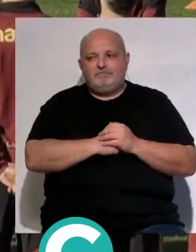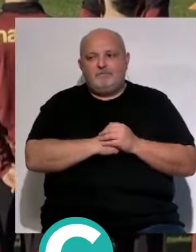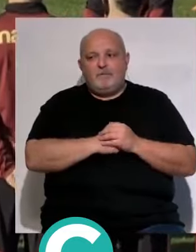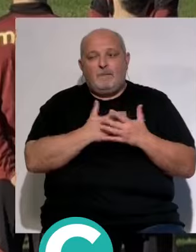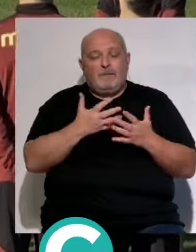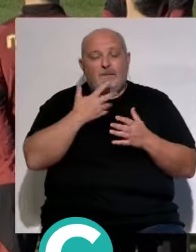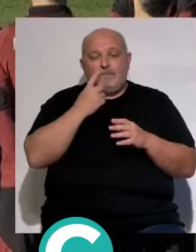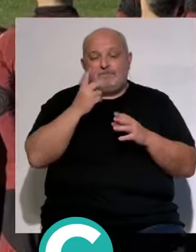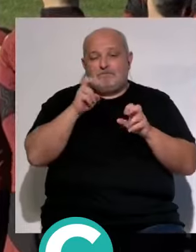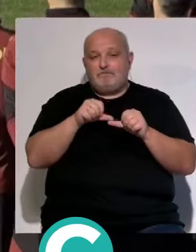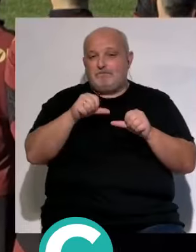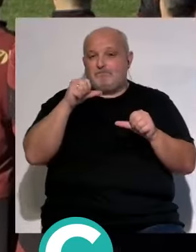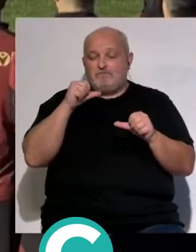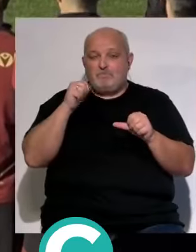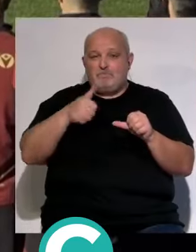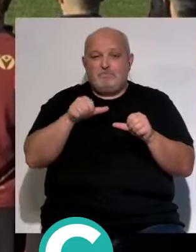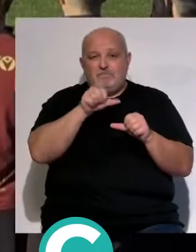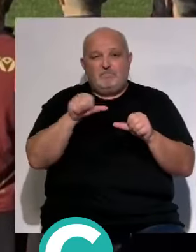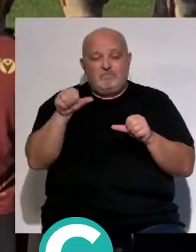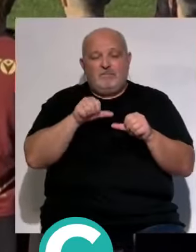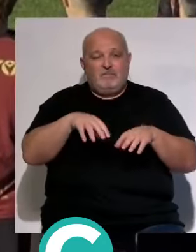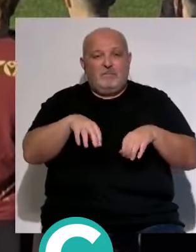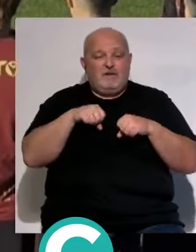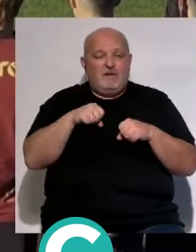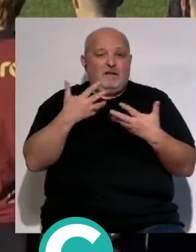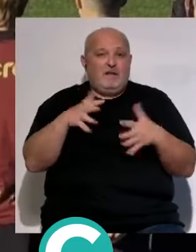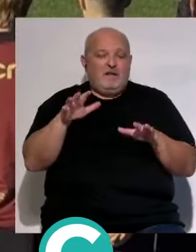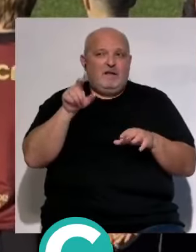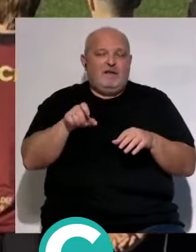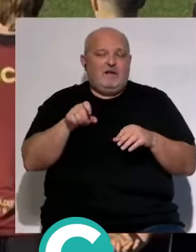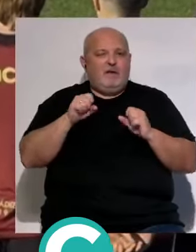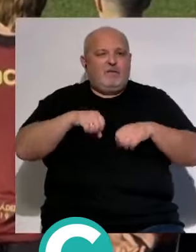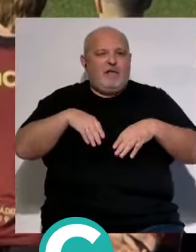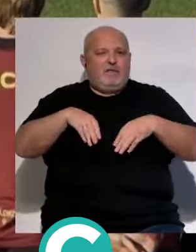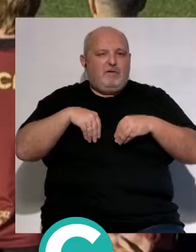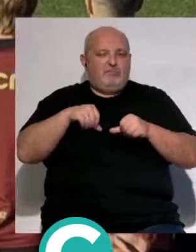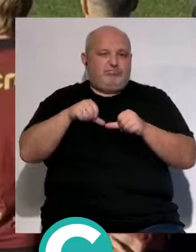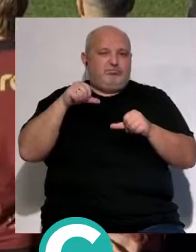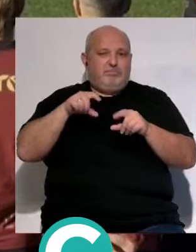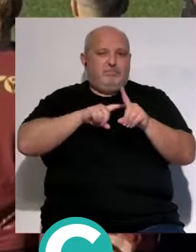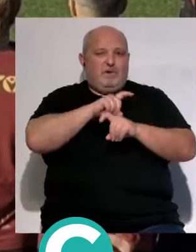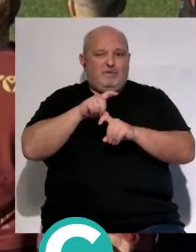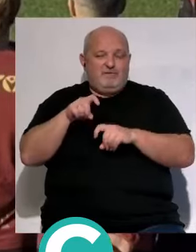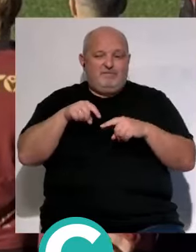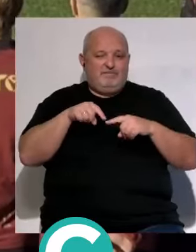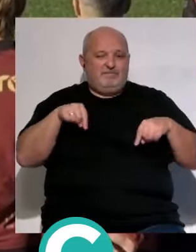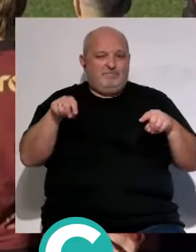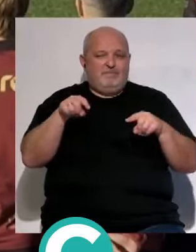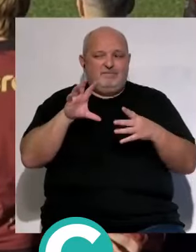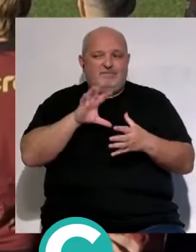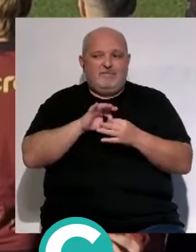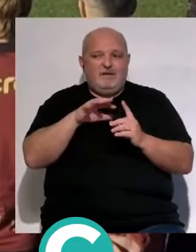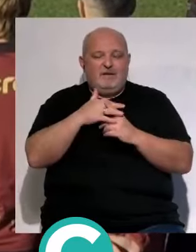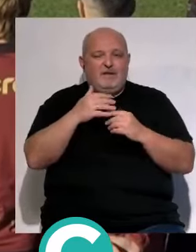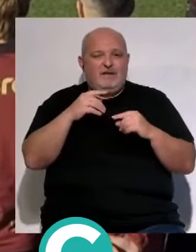le he criticado yo durante muchas semanas desde su llegada es que quizás fue conformista lo preguntábamos antes a los invitados con respecto a la